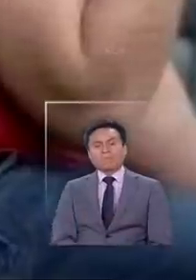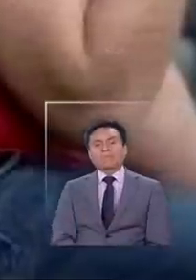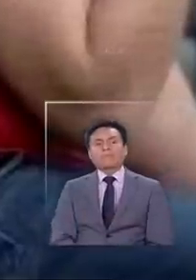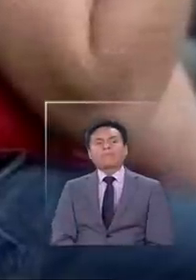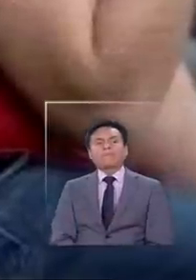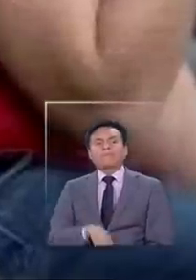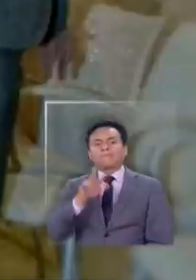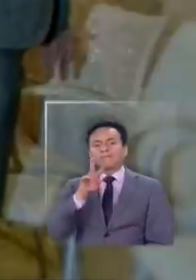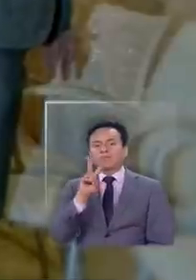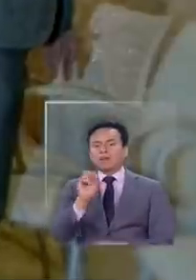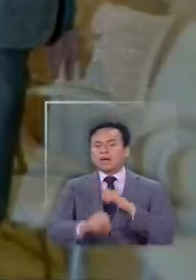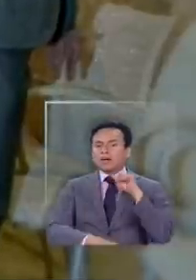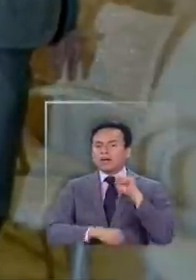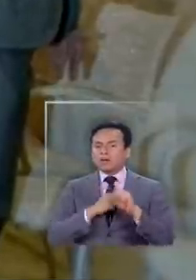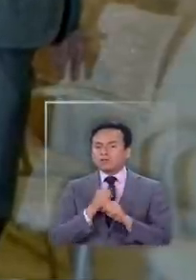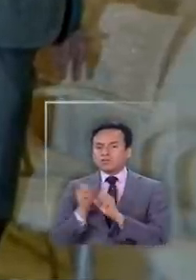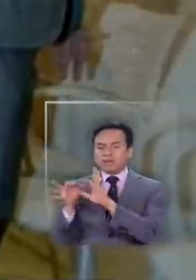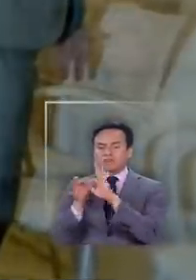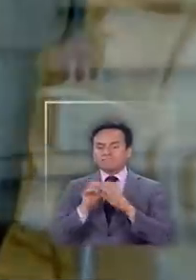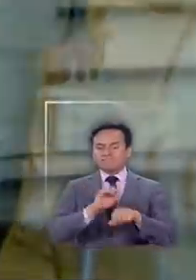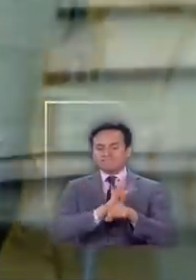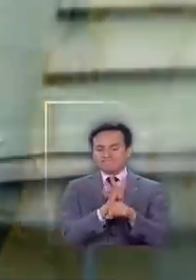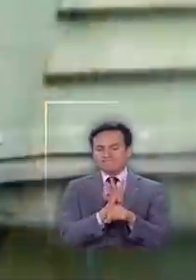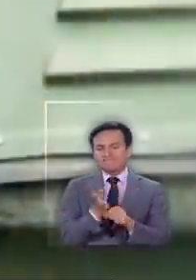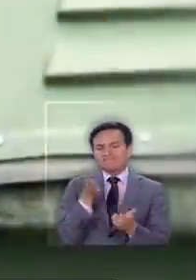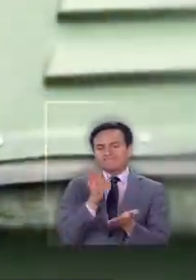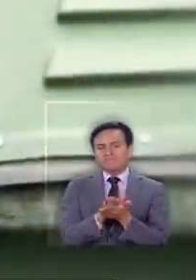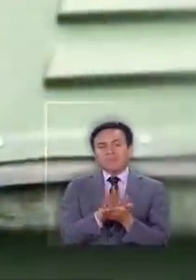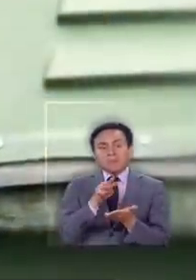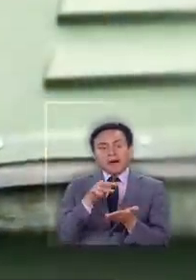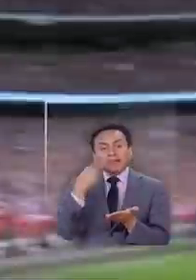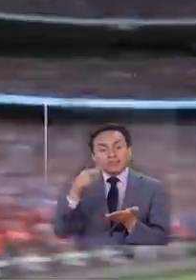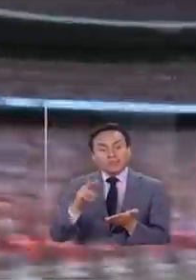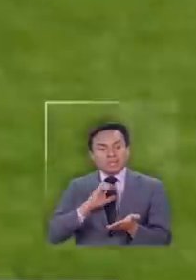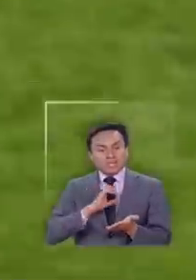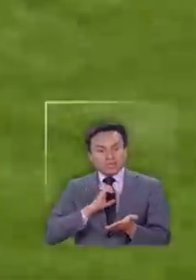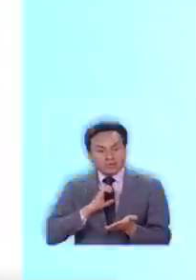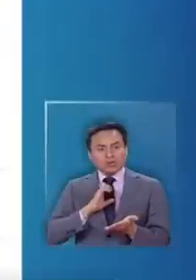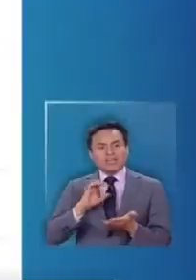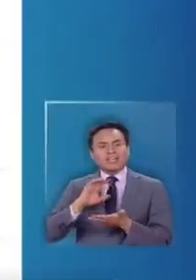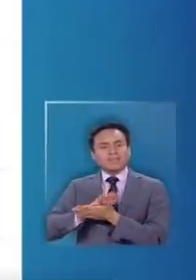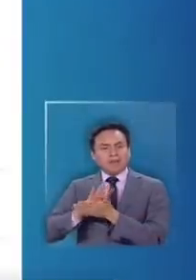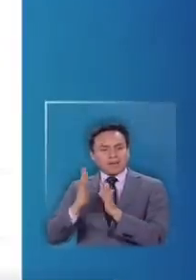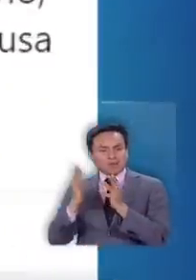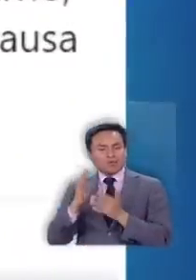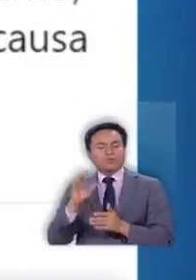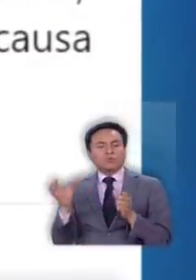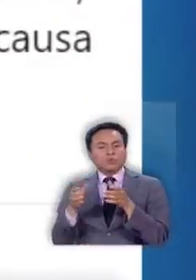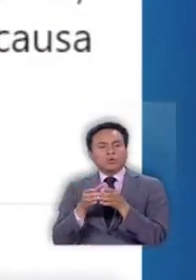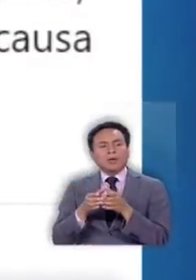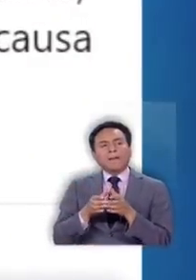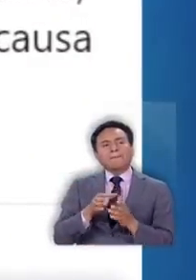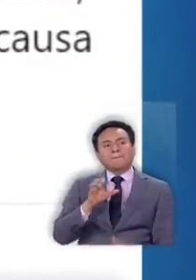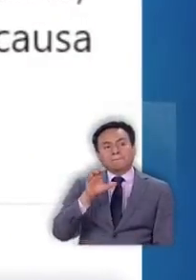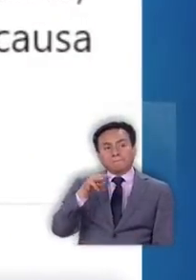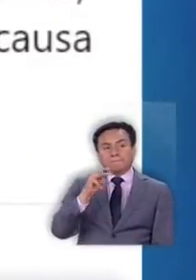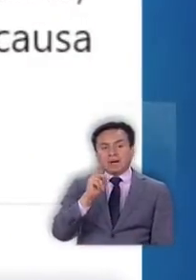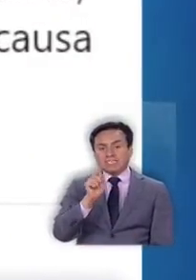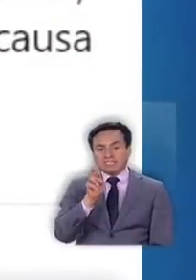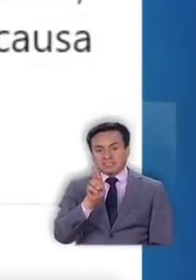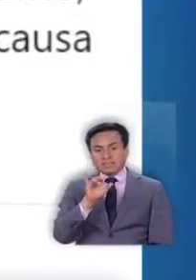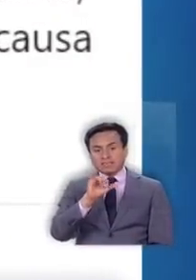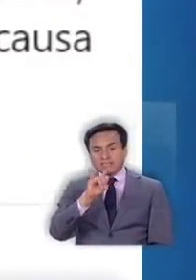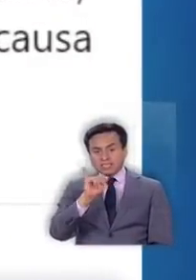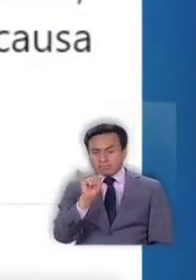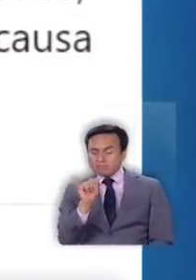a los 82 años a causa del coronavirus falleció la madre del técnico de Claudio Bravo la familia de Manchester City lamenta tener que